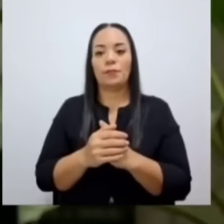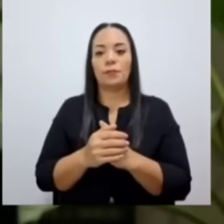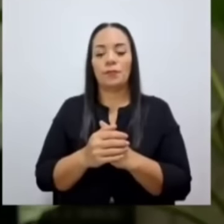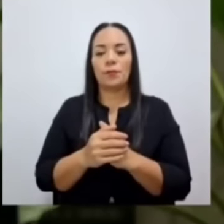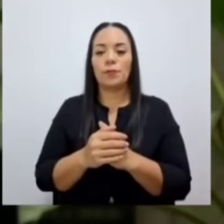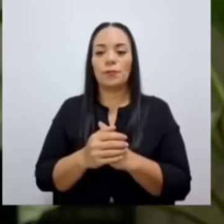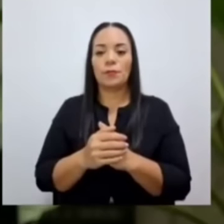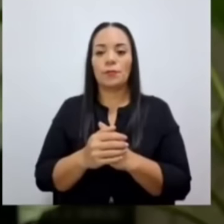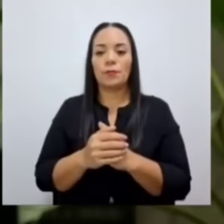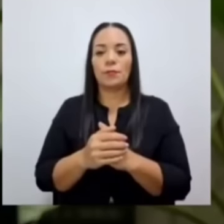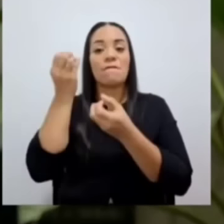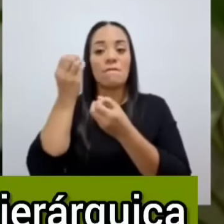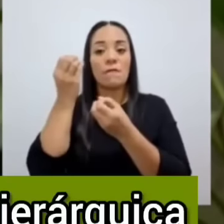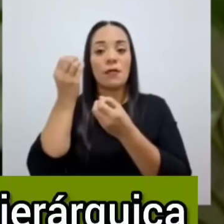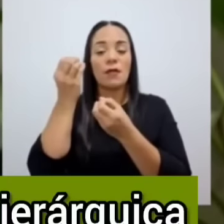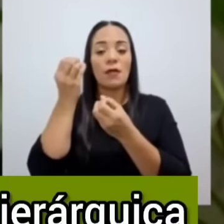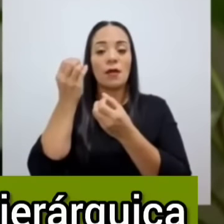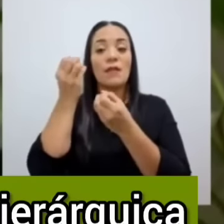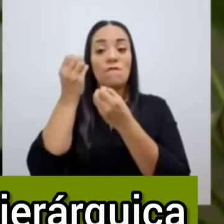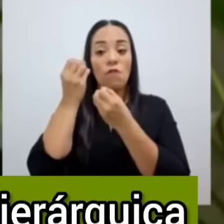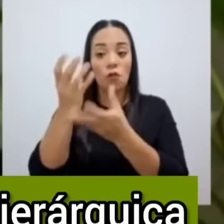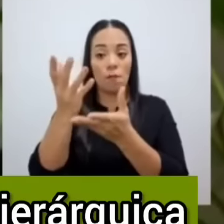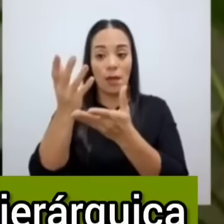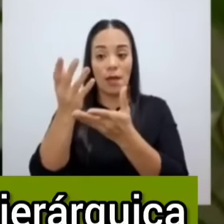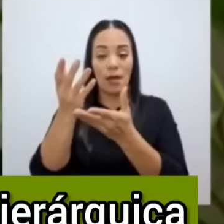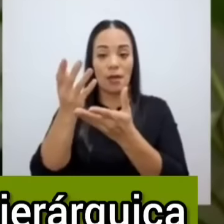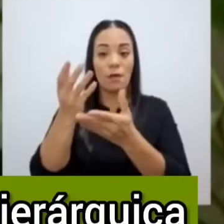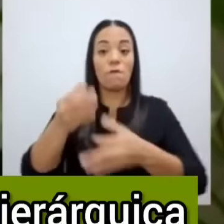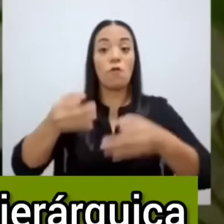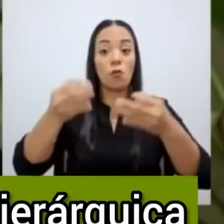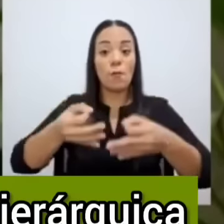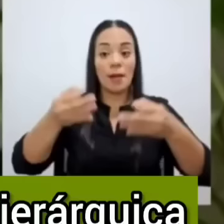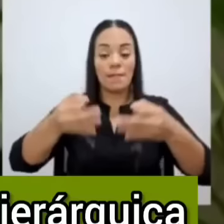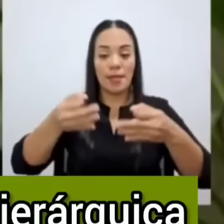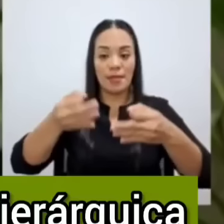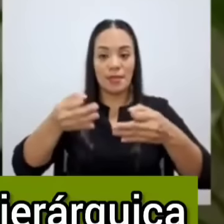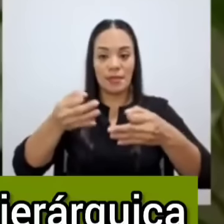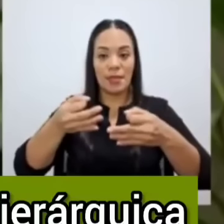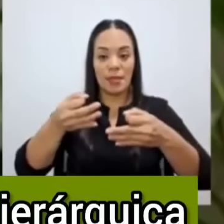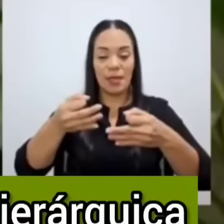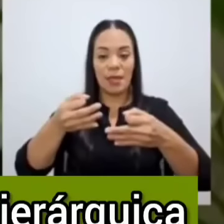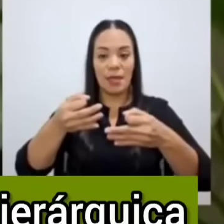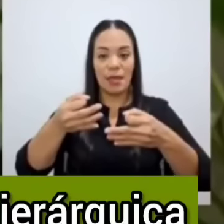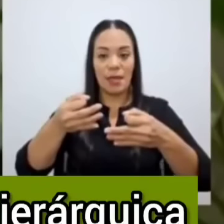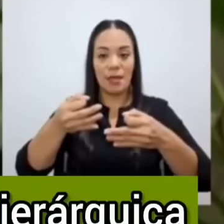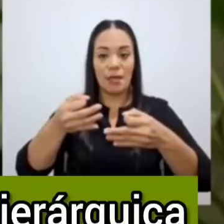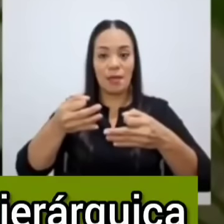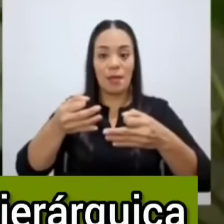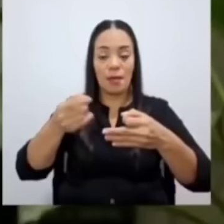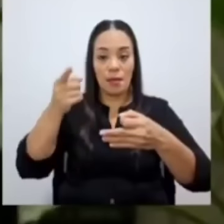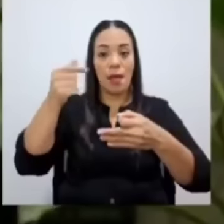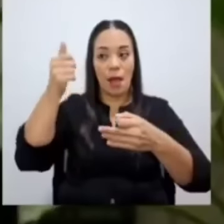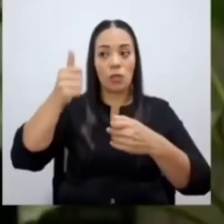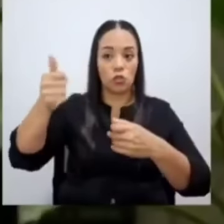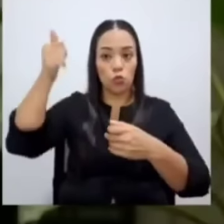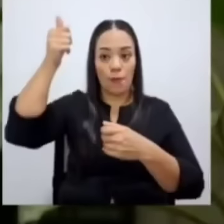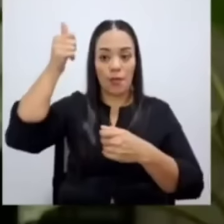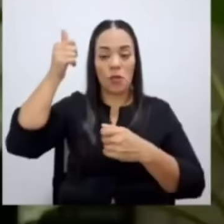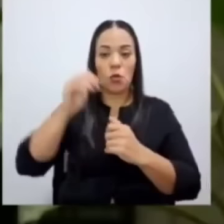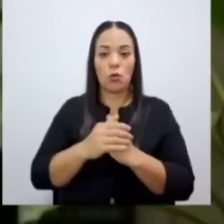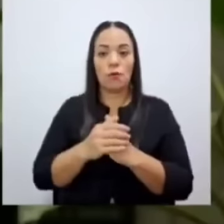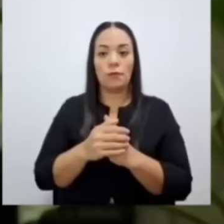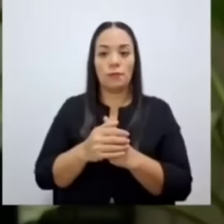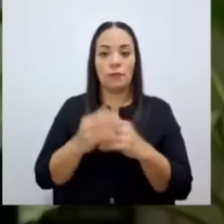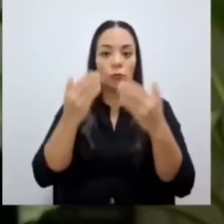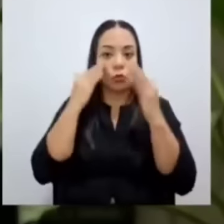tienen que informar formalmente a la instancia superior jerárquica, yo no sé